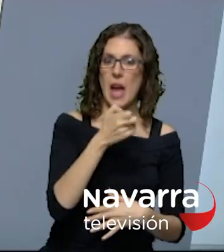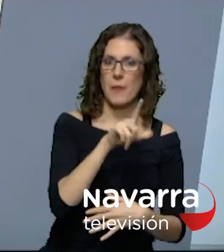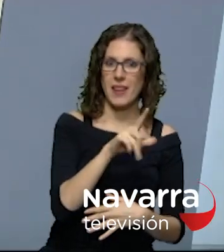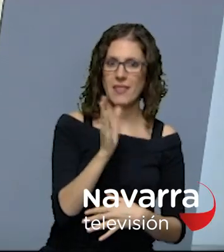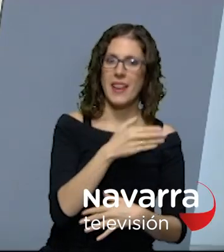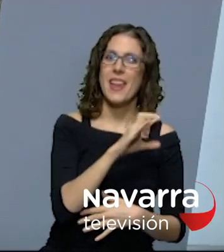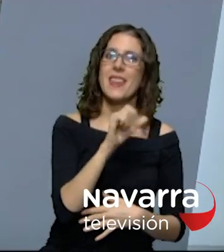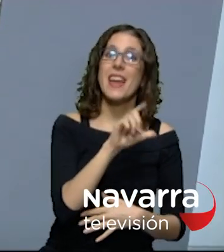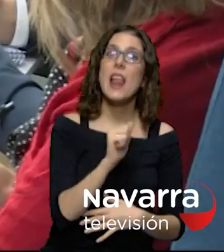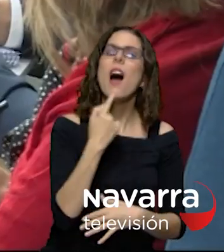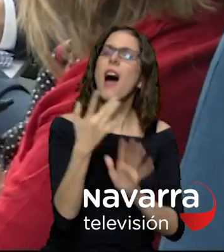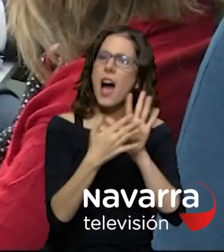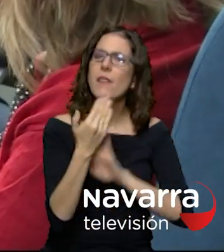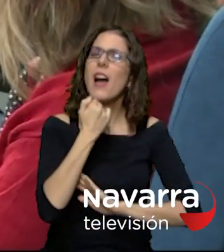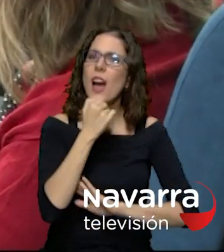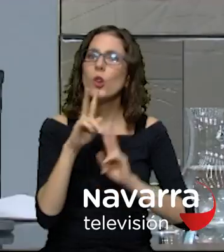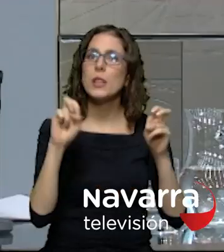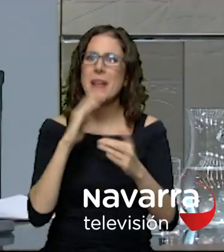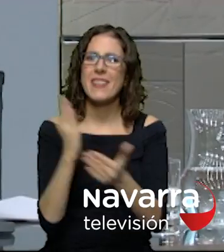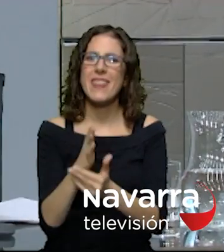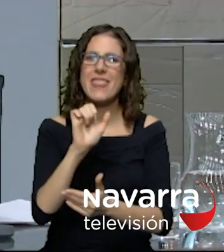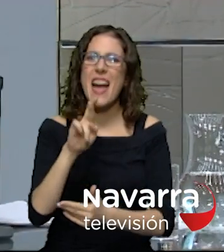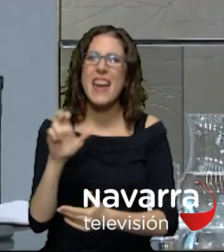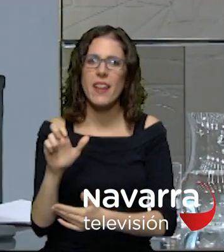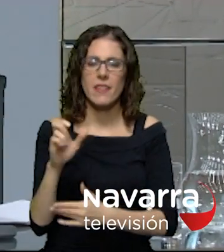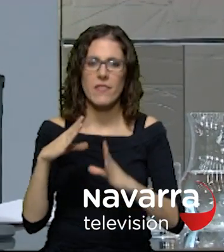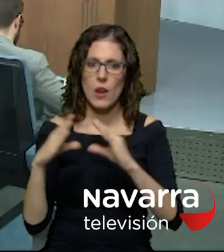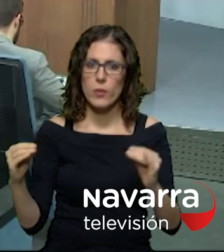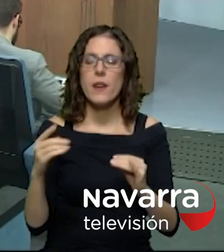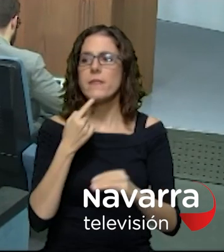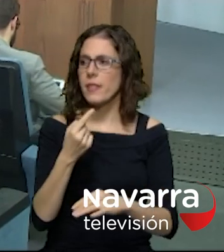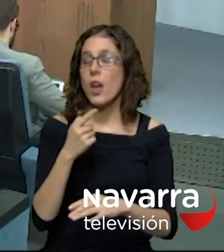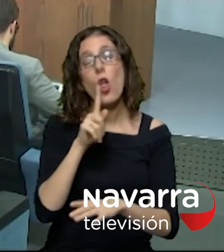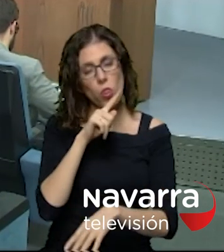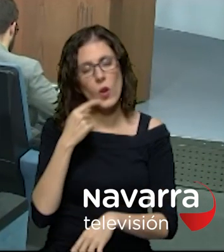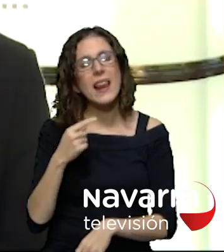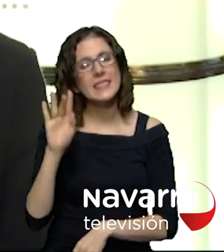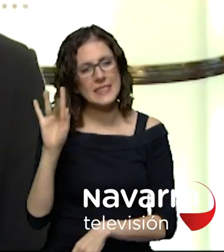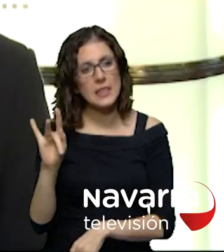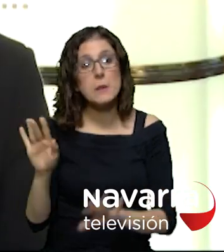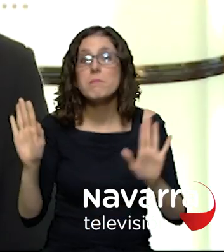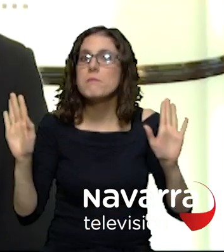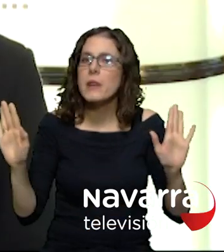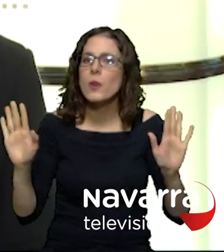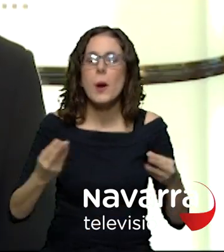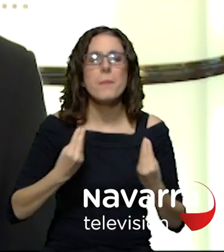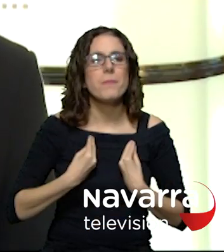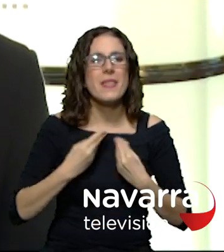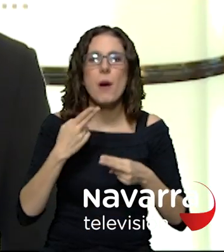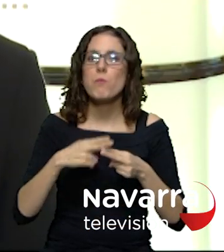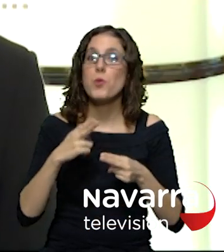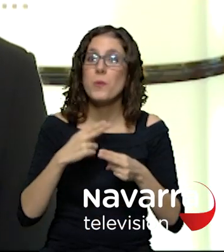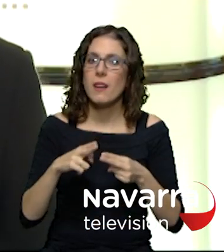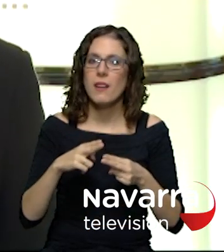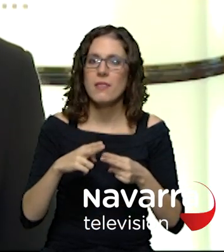la sentencia que ha calificado de dolorosa pero ante la que ha dicho que es que en la vida pública no hay sitio